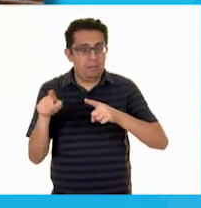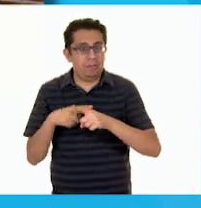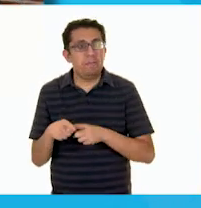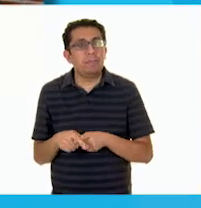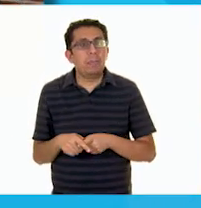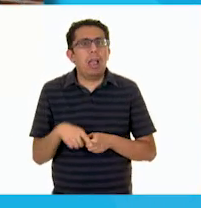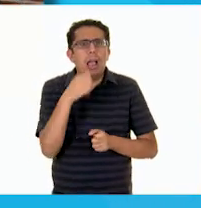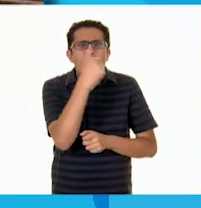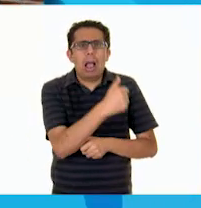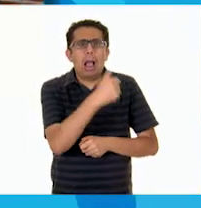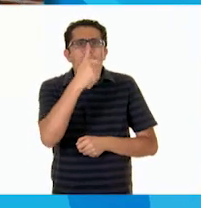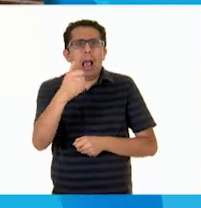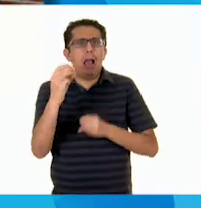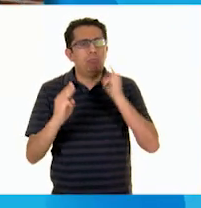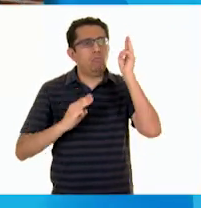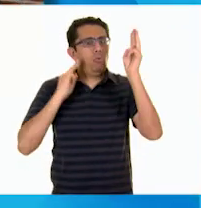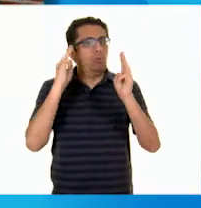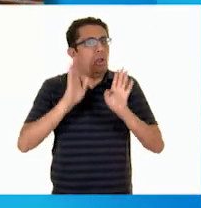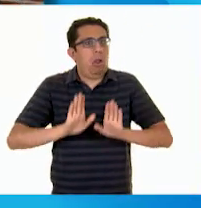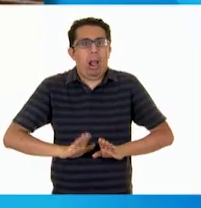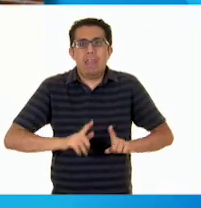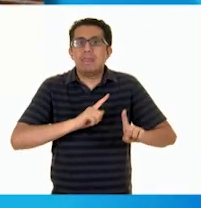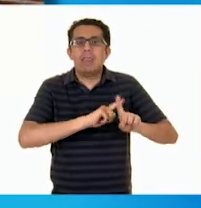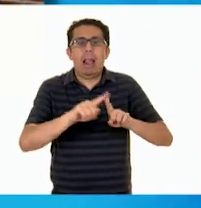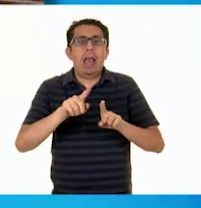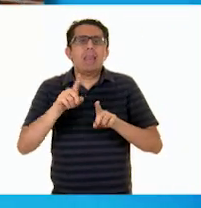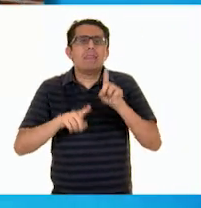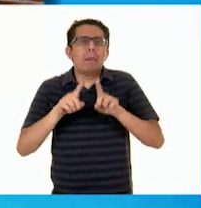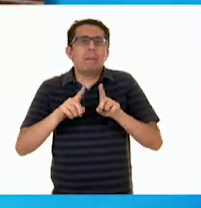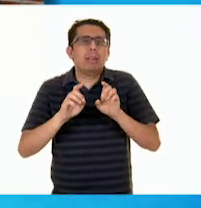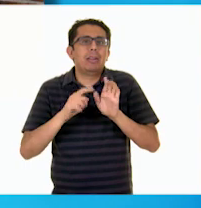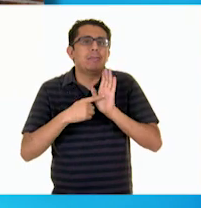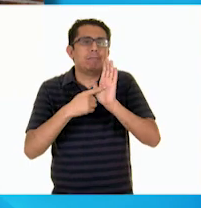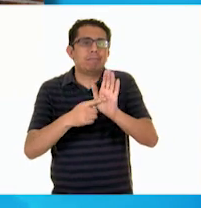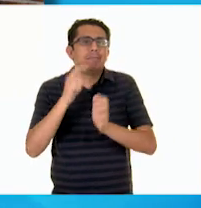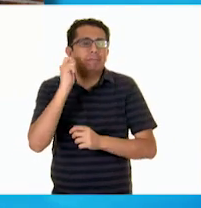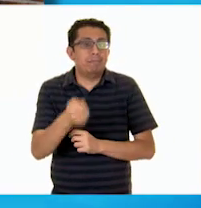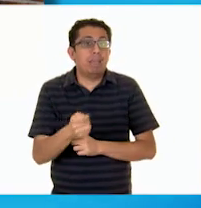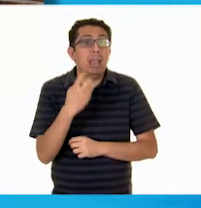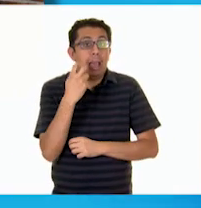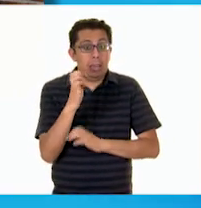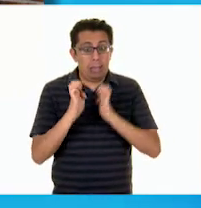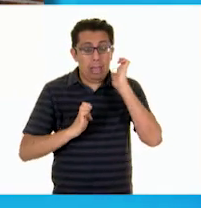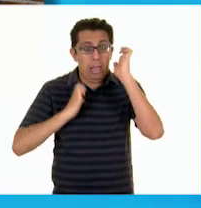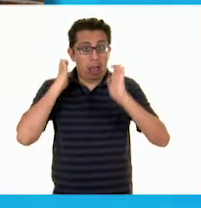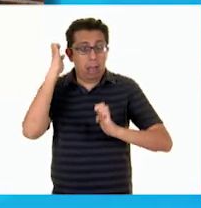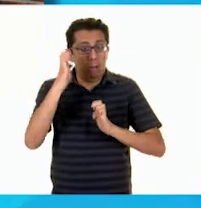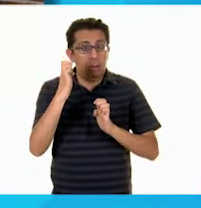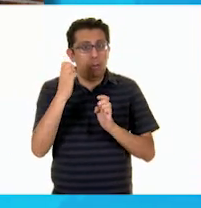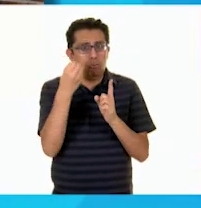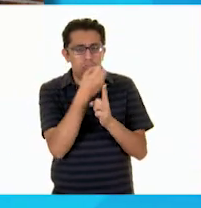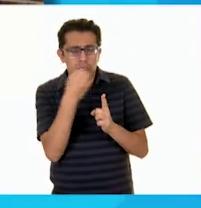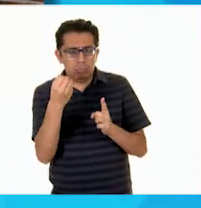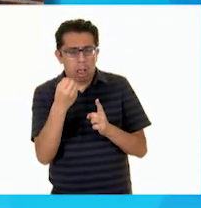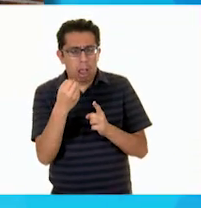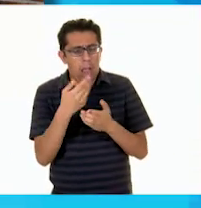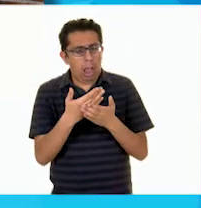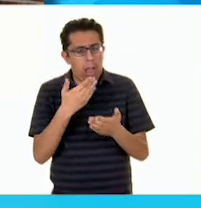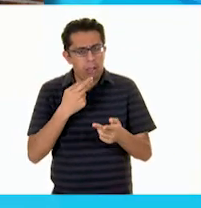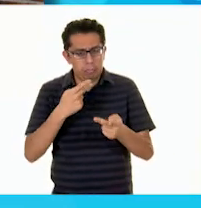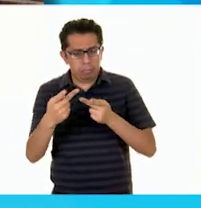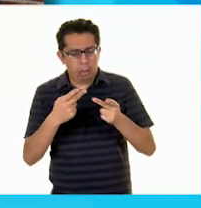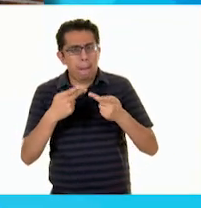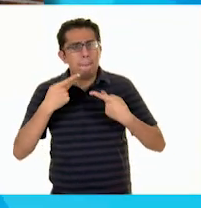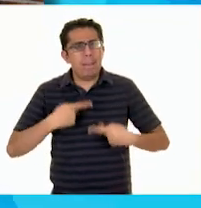Cada museo es diferente de acuerdo al tipo de exposiciones que presenta. Esas exposiciones son organizadas y planeadas por los